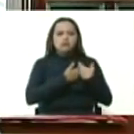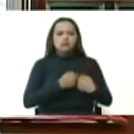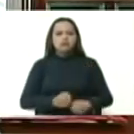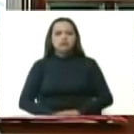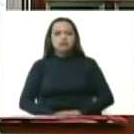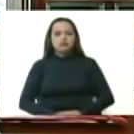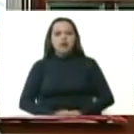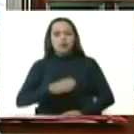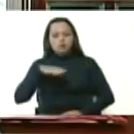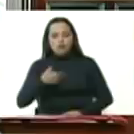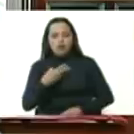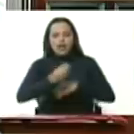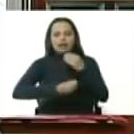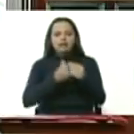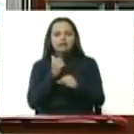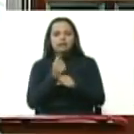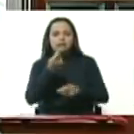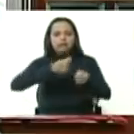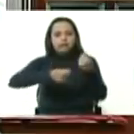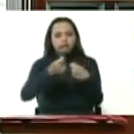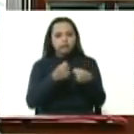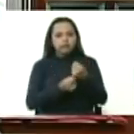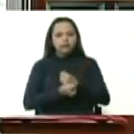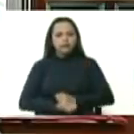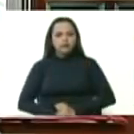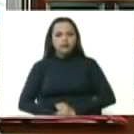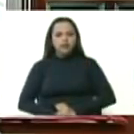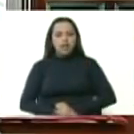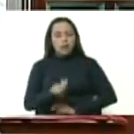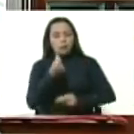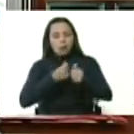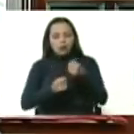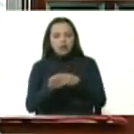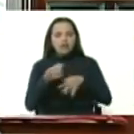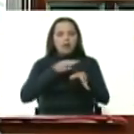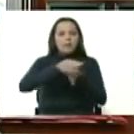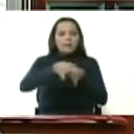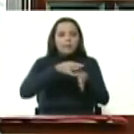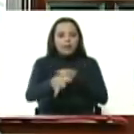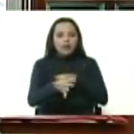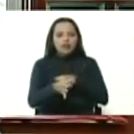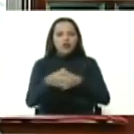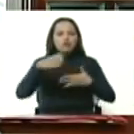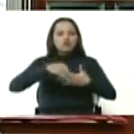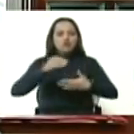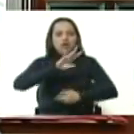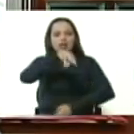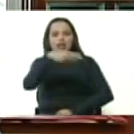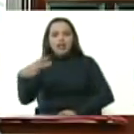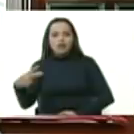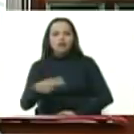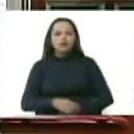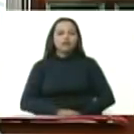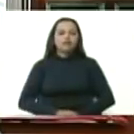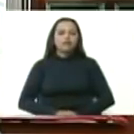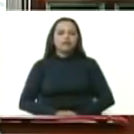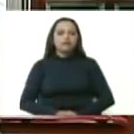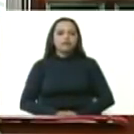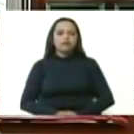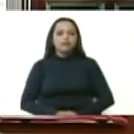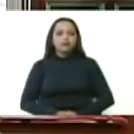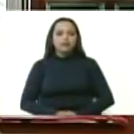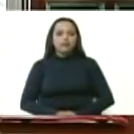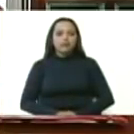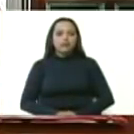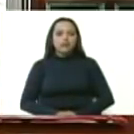financiamiento en bolívares, en bolívares, petro, en dólares, en euros, en yuanes. Llevar